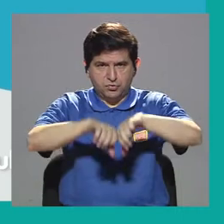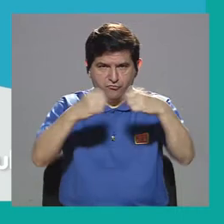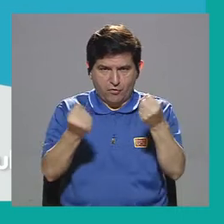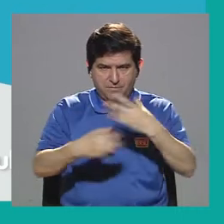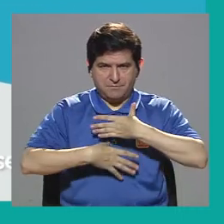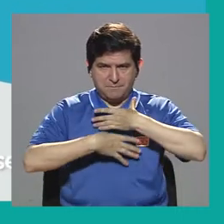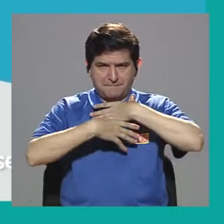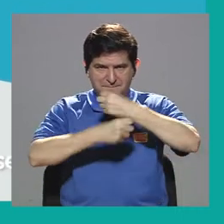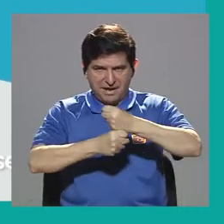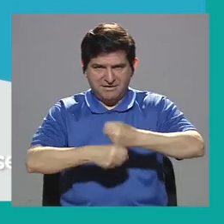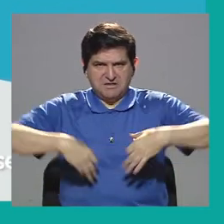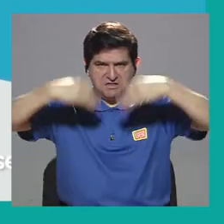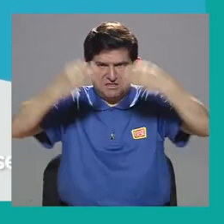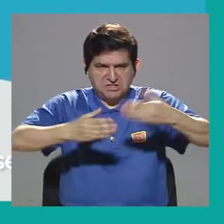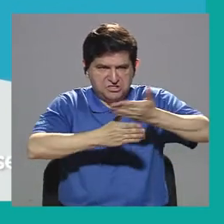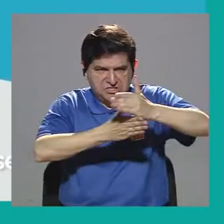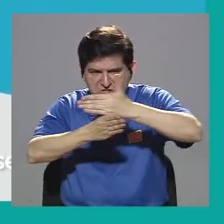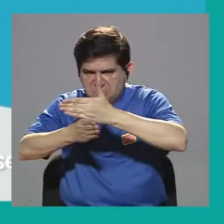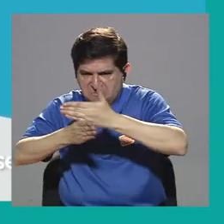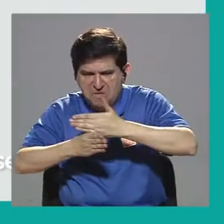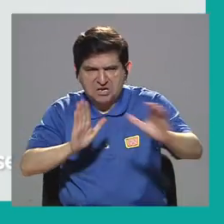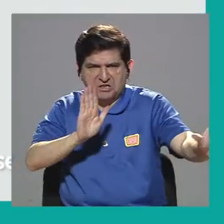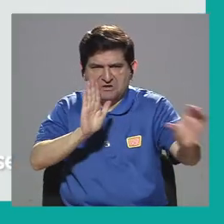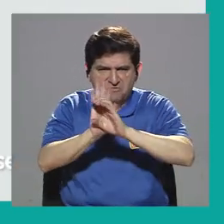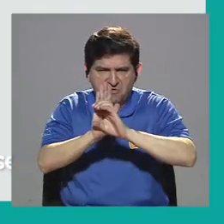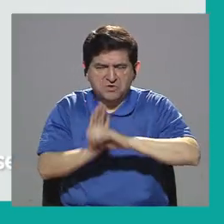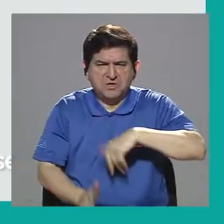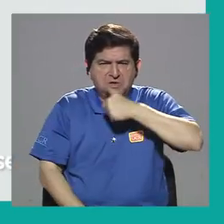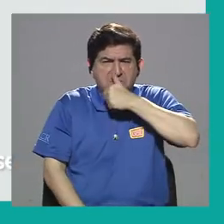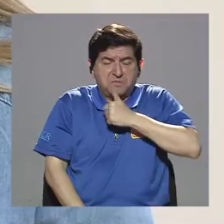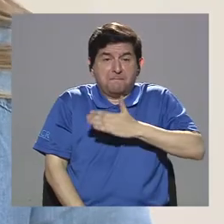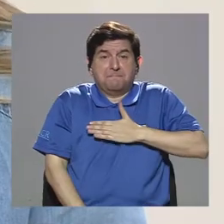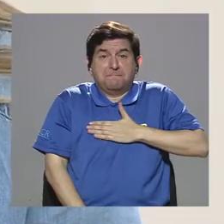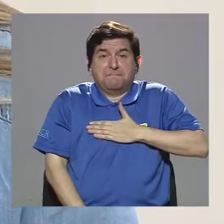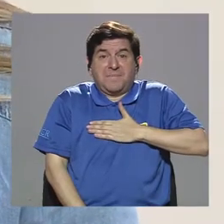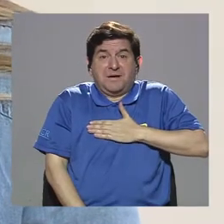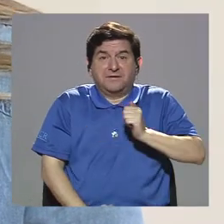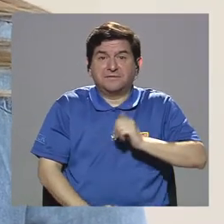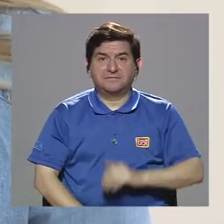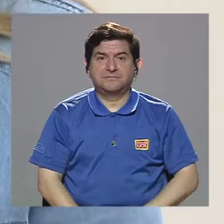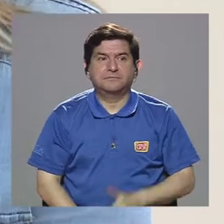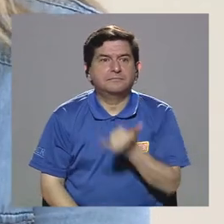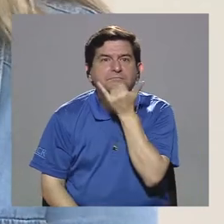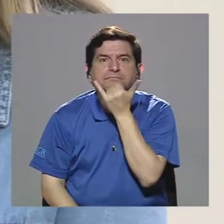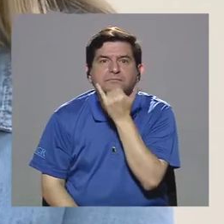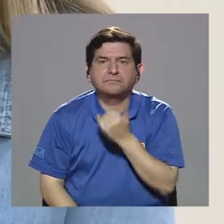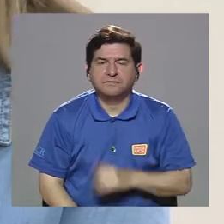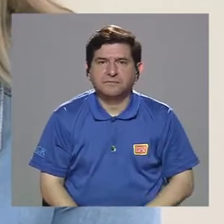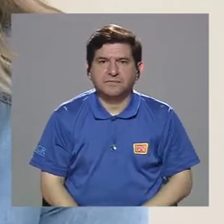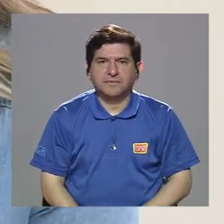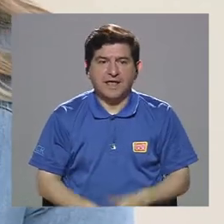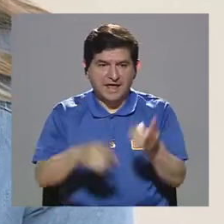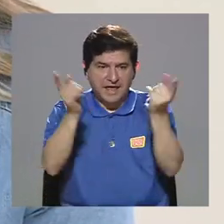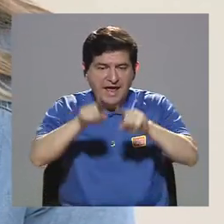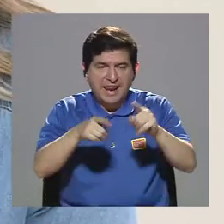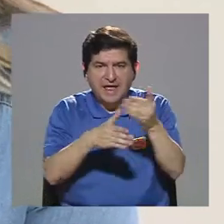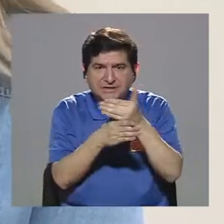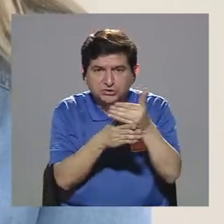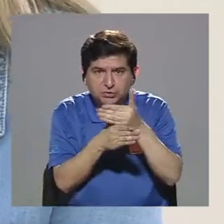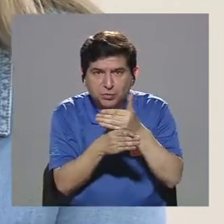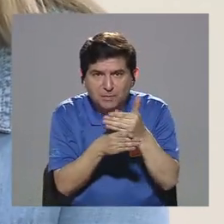y decide compartir aquellas fotos íntimas mías. ¿Y qué pasa? El hecho de compartirlo